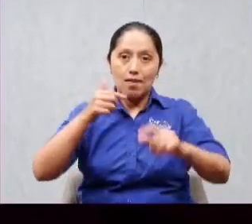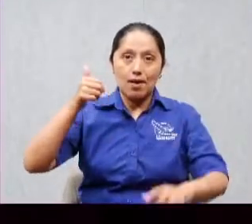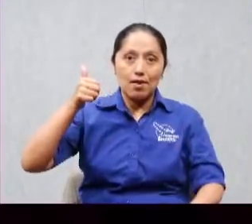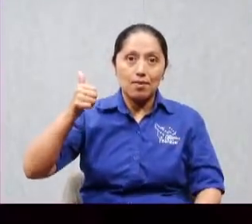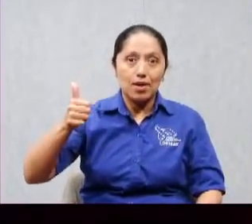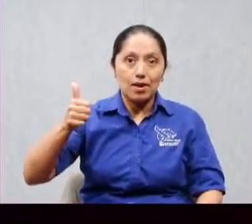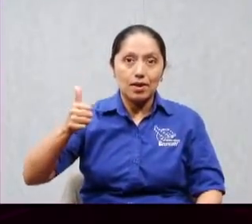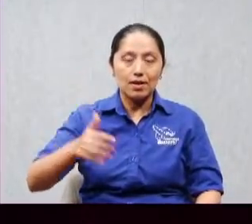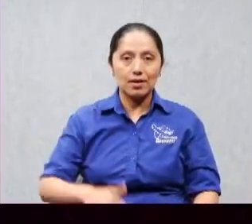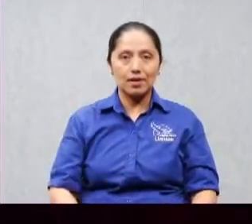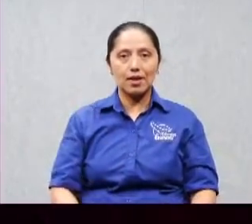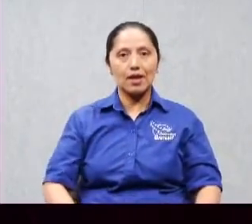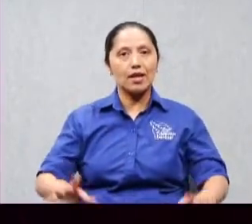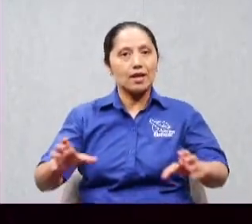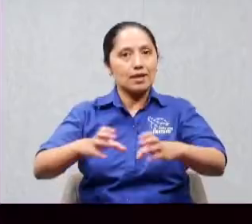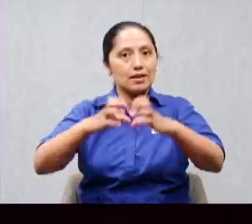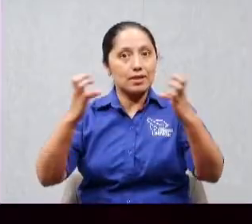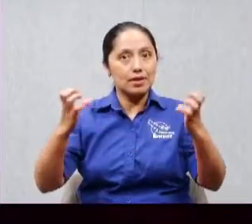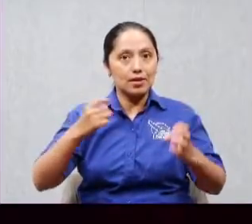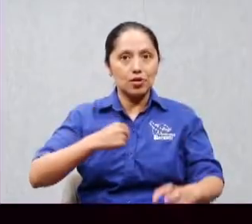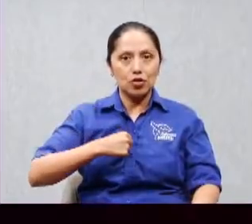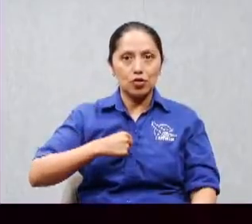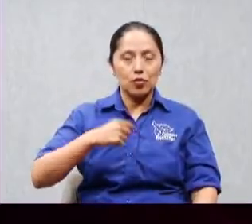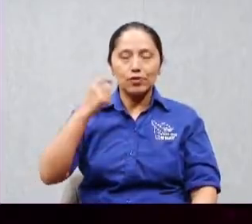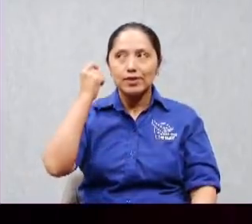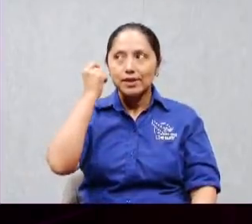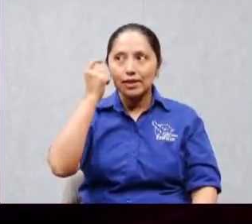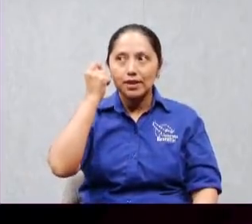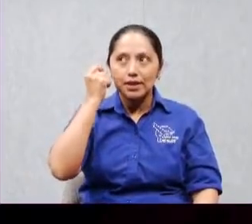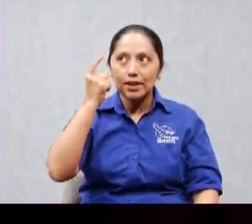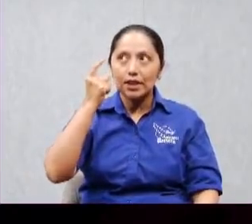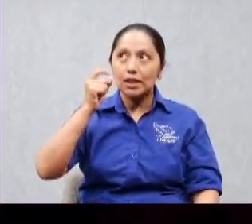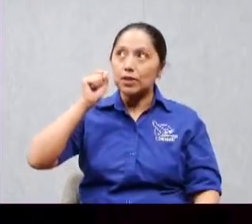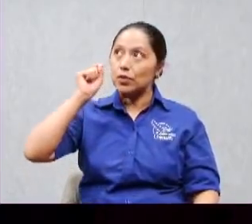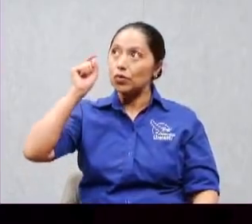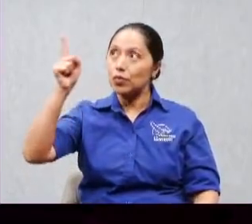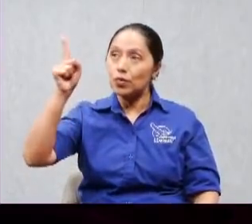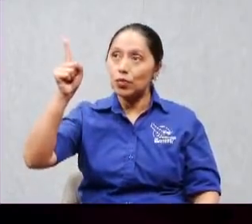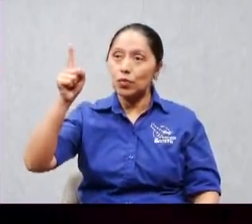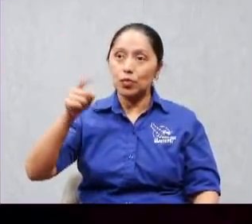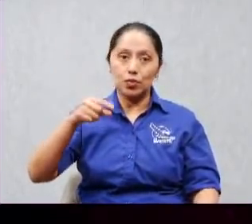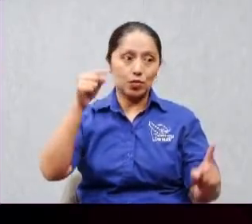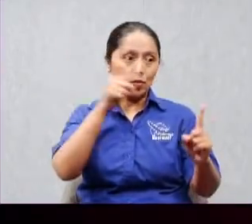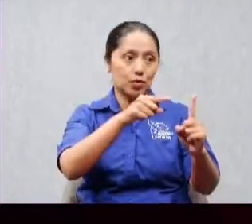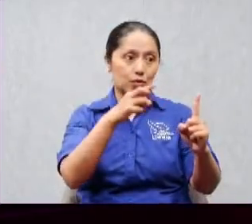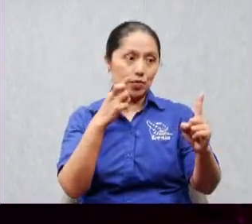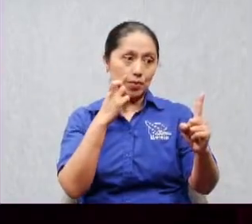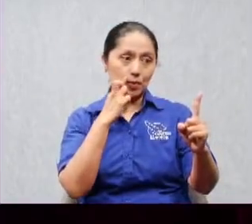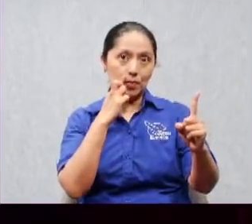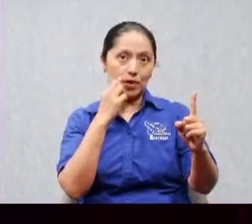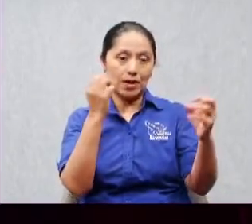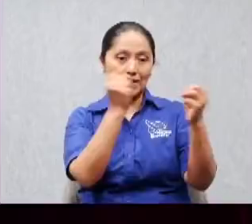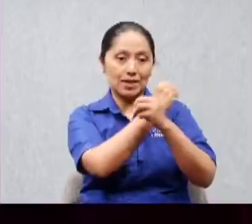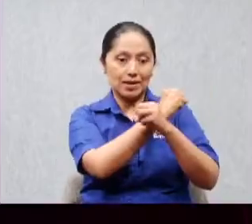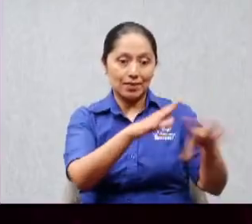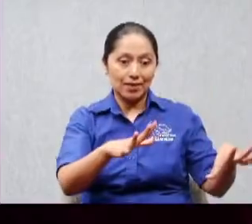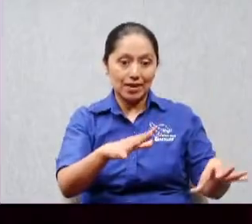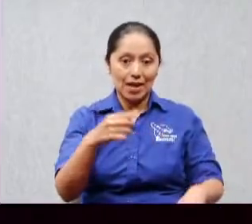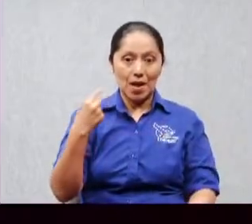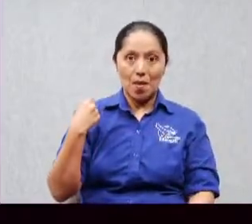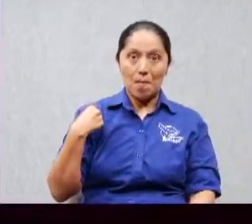convierta y efectivamente me aceptó el mensaje el evangelio